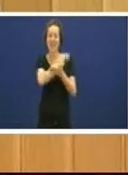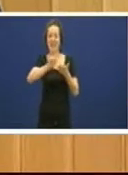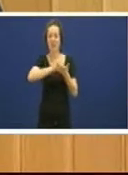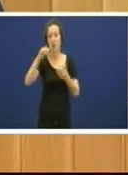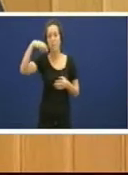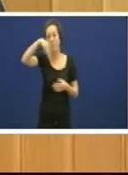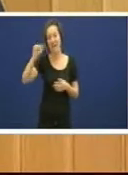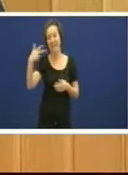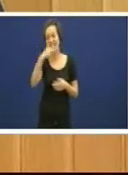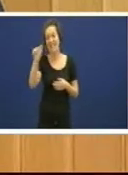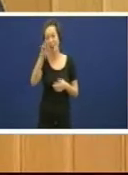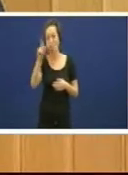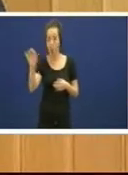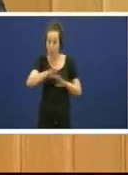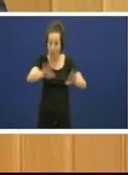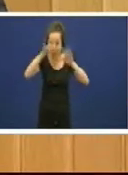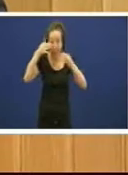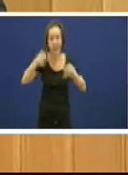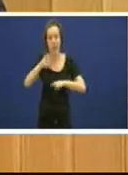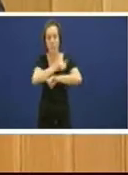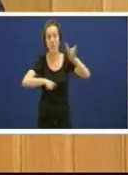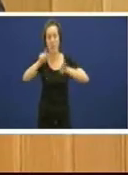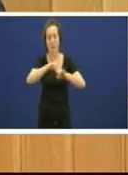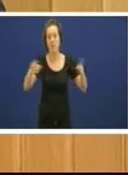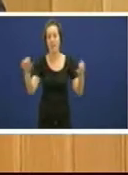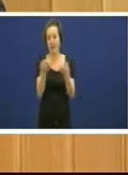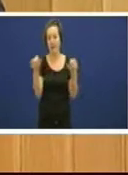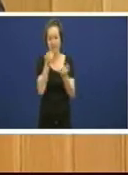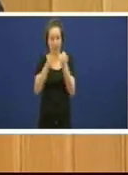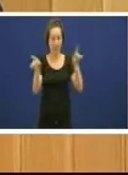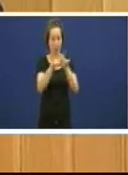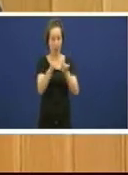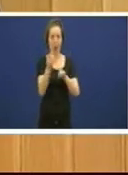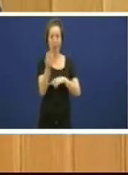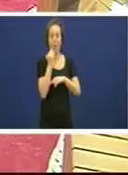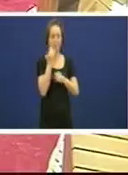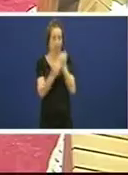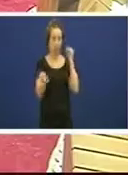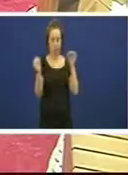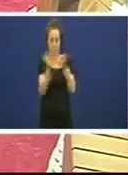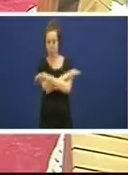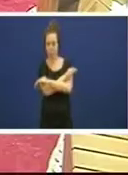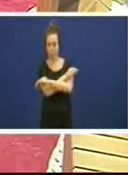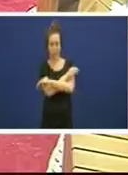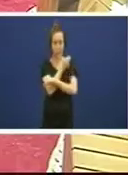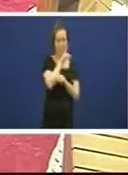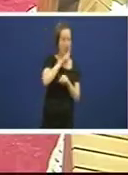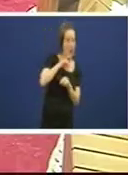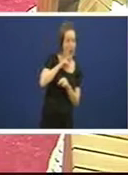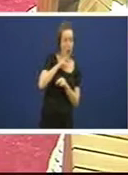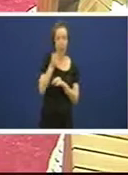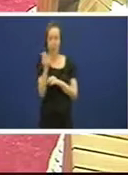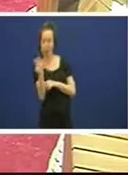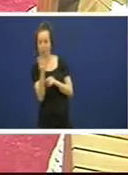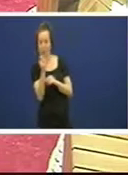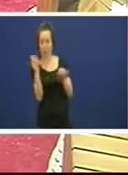claramente que o problema foi que como el necio confundiron valor con precio isto foi foi o que pasou